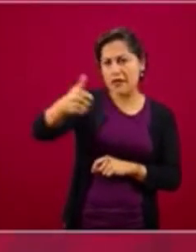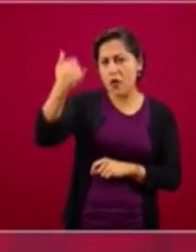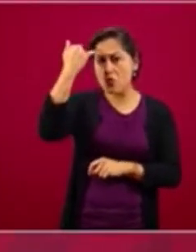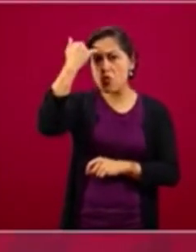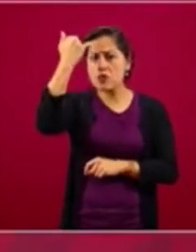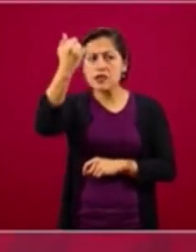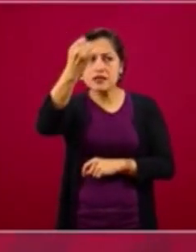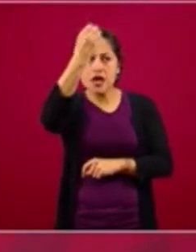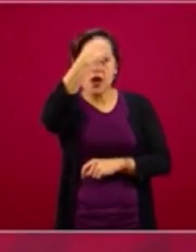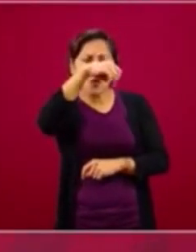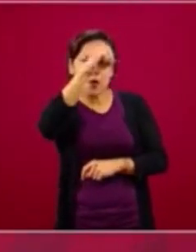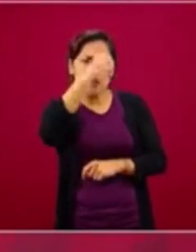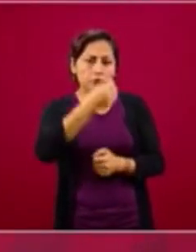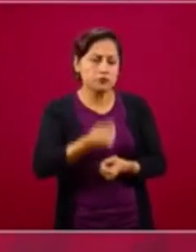Eso es lo que puedo comentar. Gracias. Gracias. Gracias.